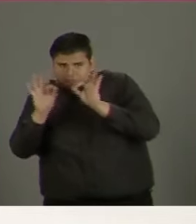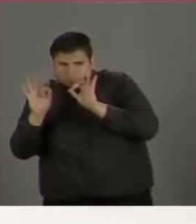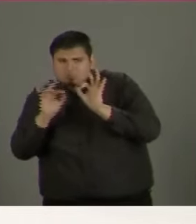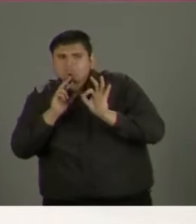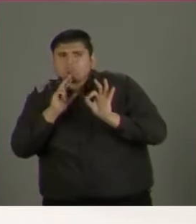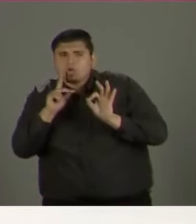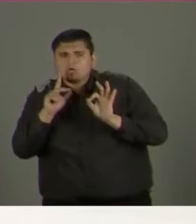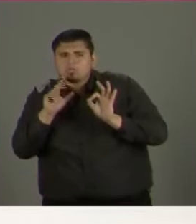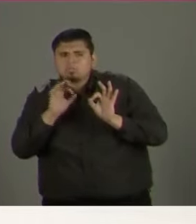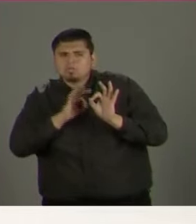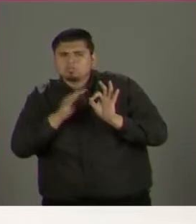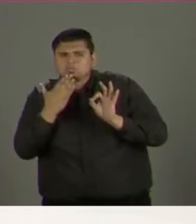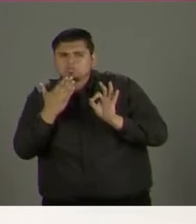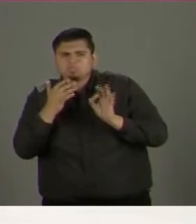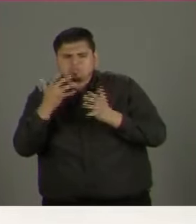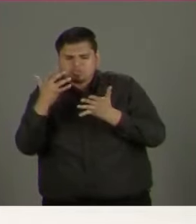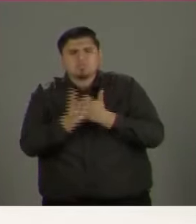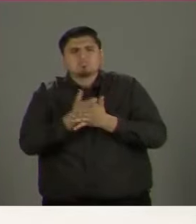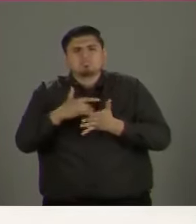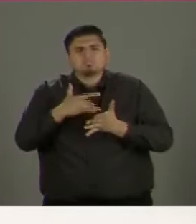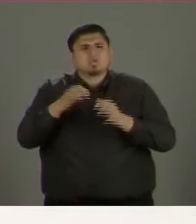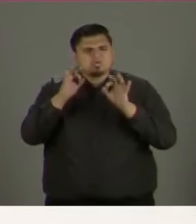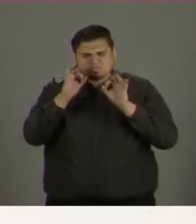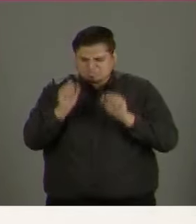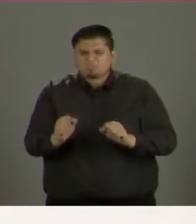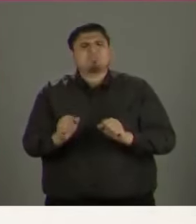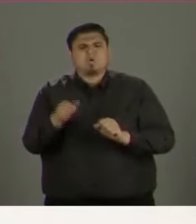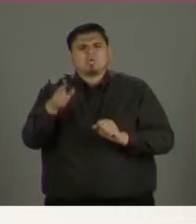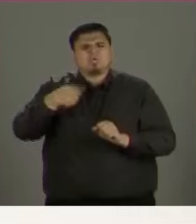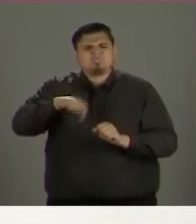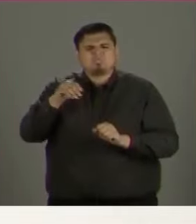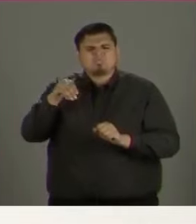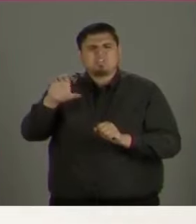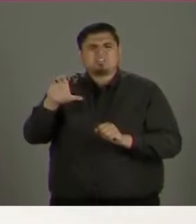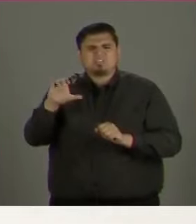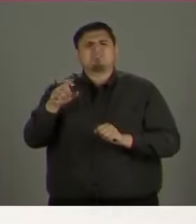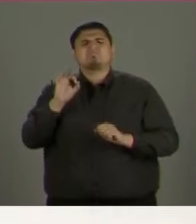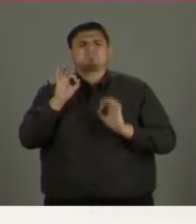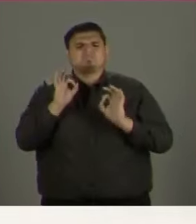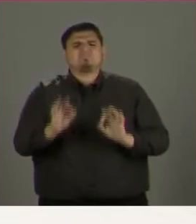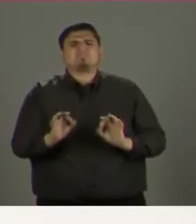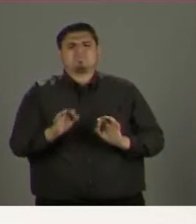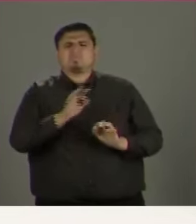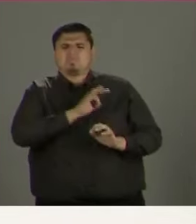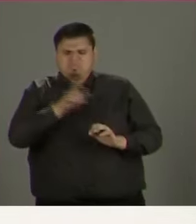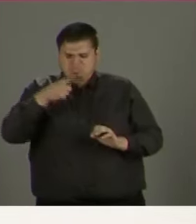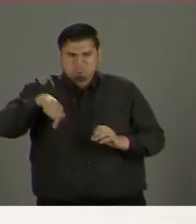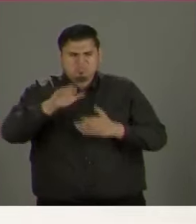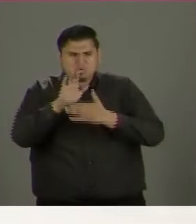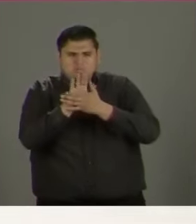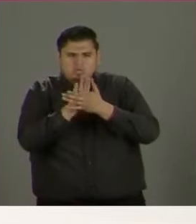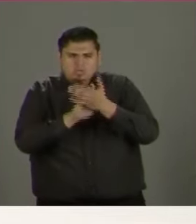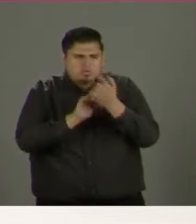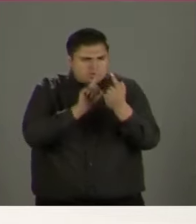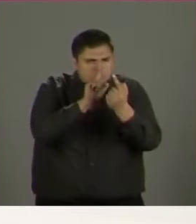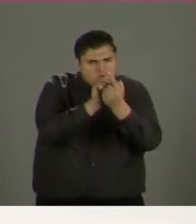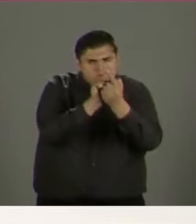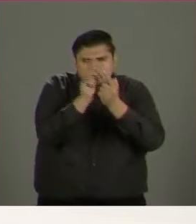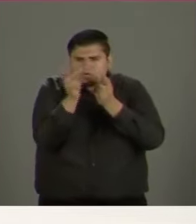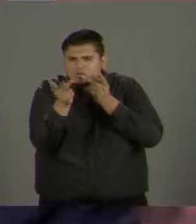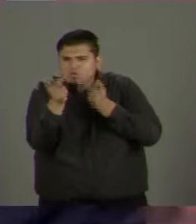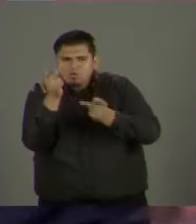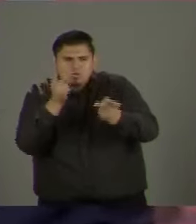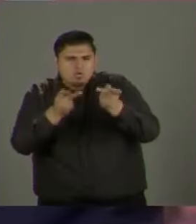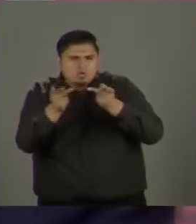Pero vamos a seguir trabajando con mucha humildad, de cerquita a la gente, visitando los municipios de